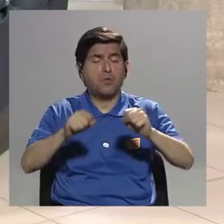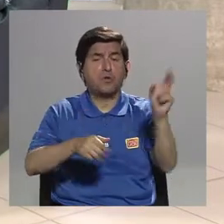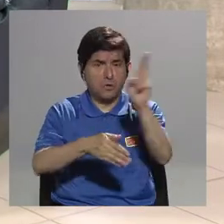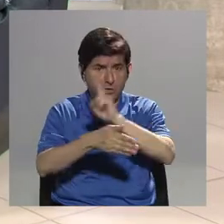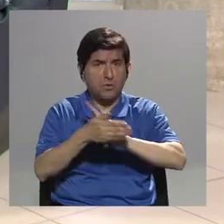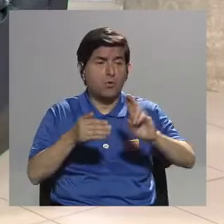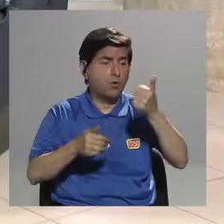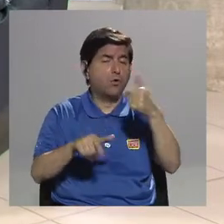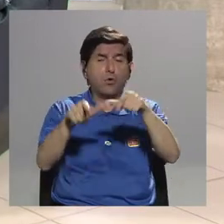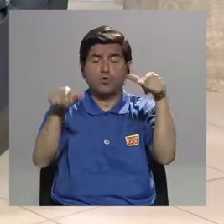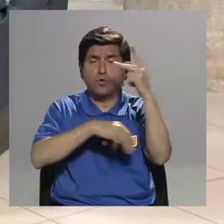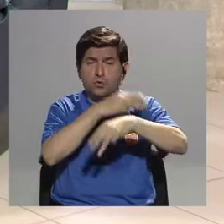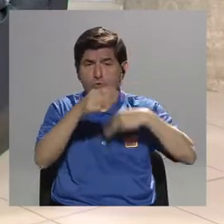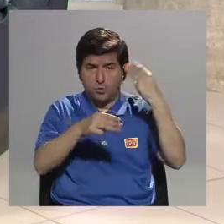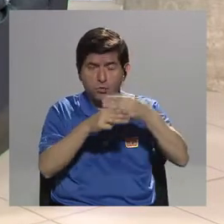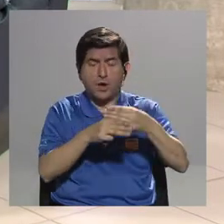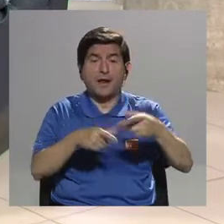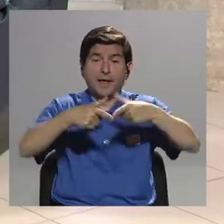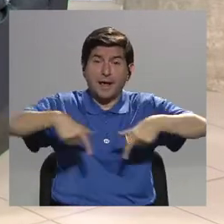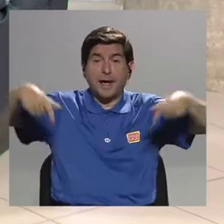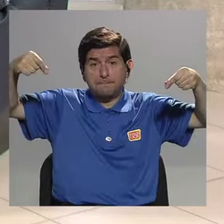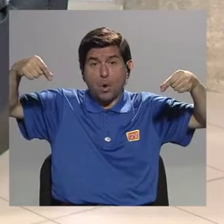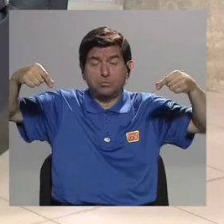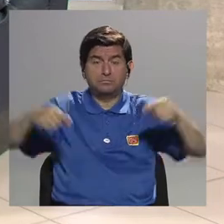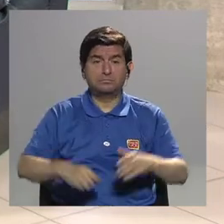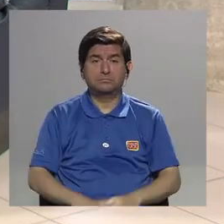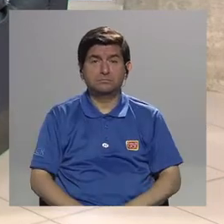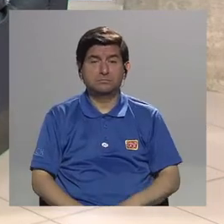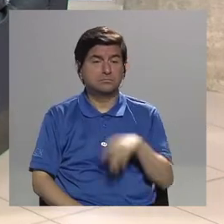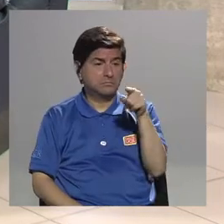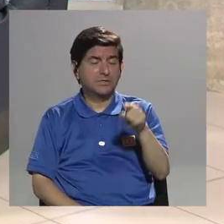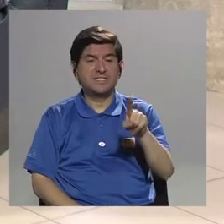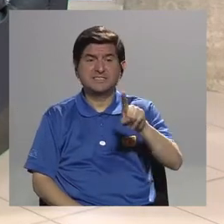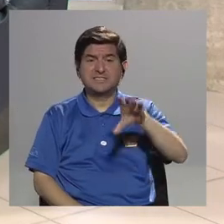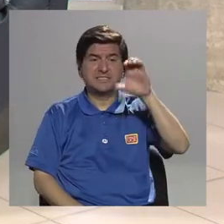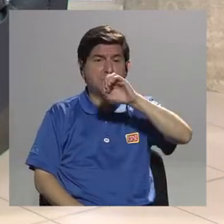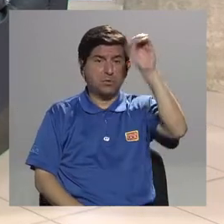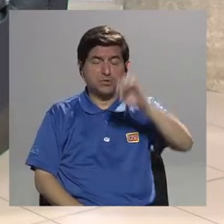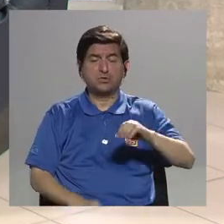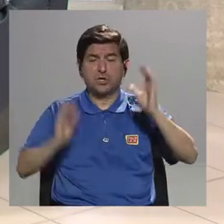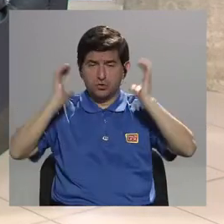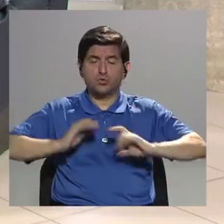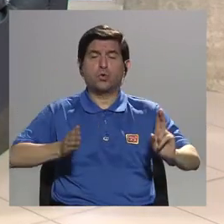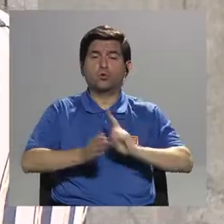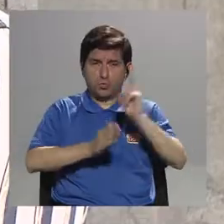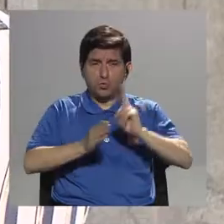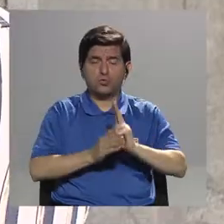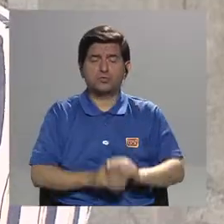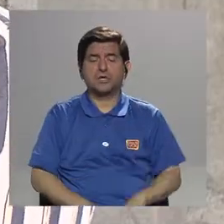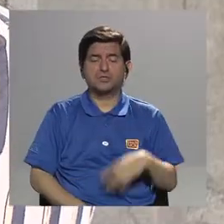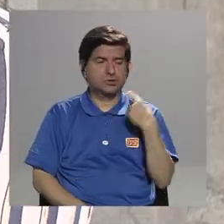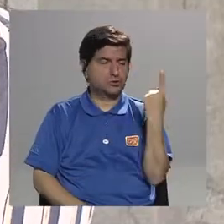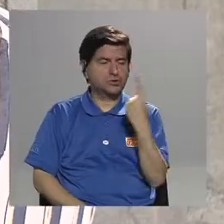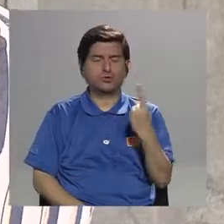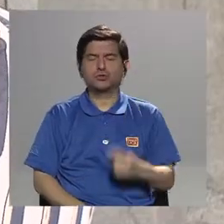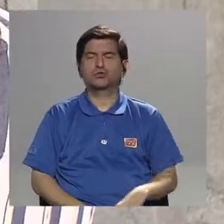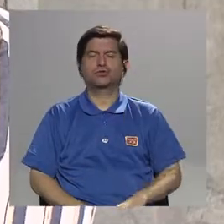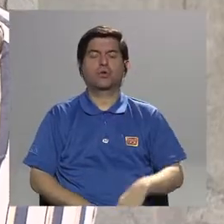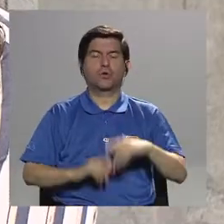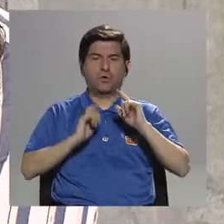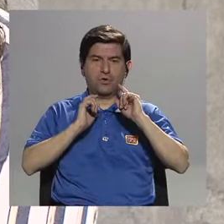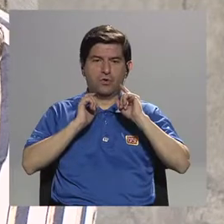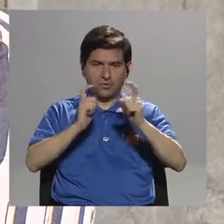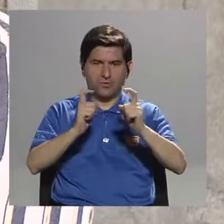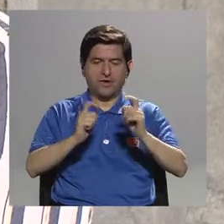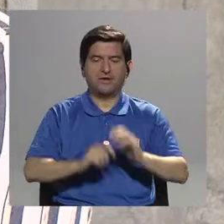del mundo, por ejemplo en Japón, universidades en Japón que el 100% de los cuerpos que utilizan son solamente donados. Entonces, esa es la idea,